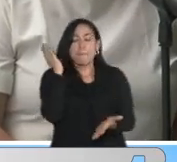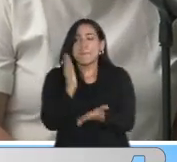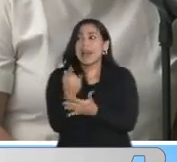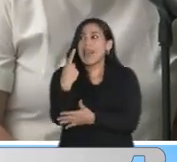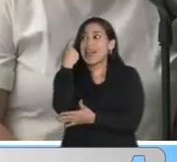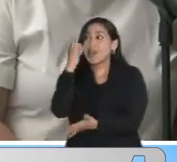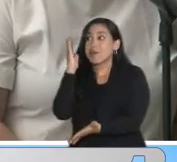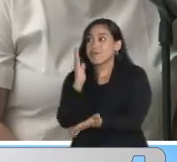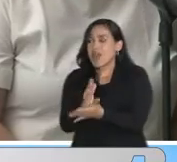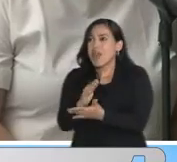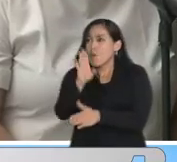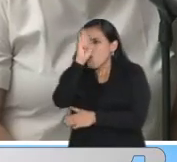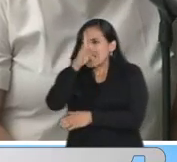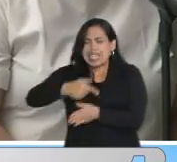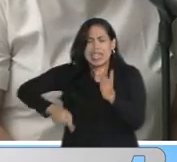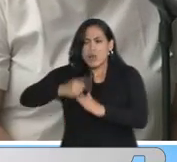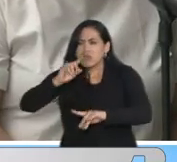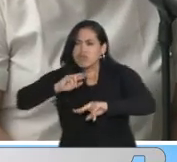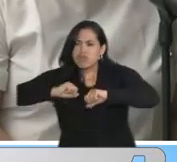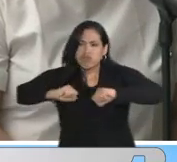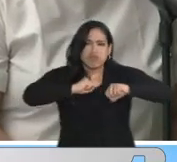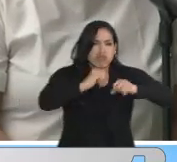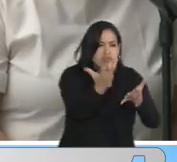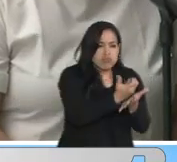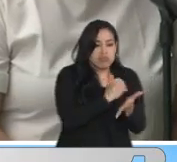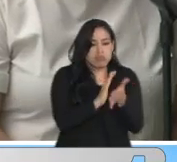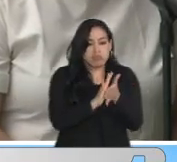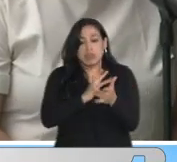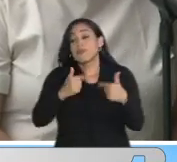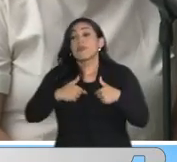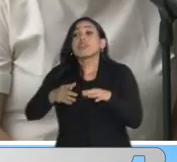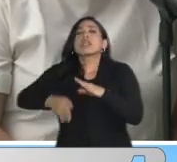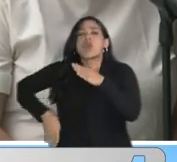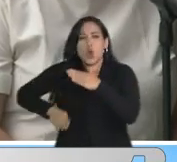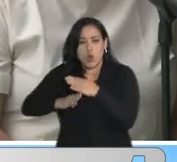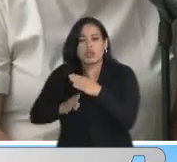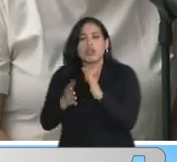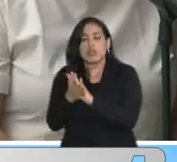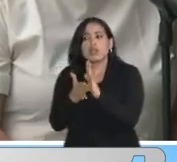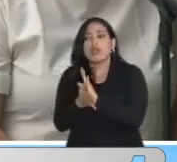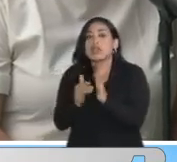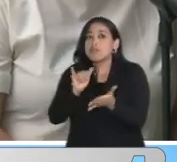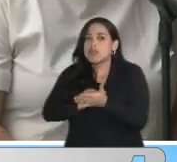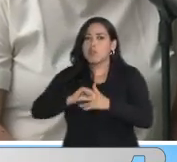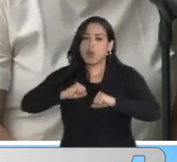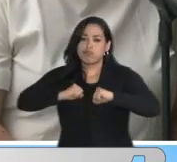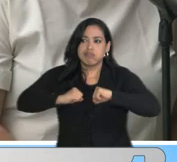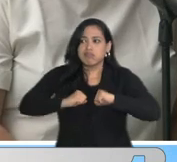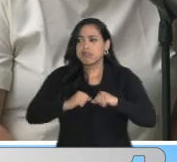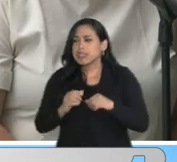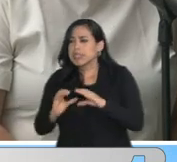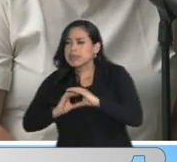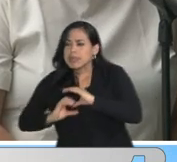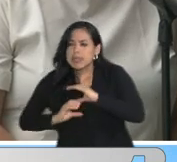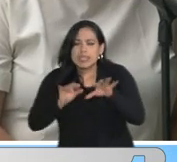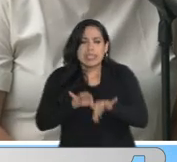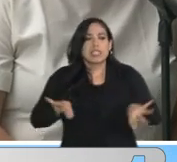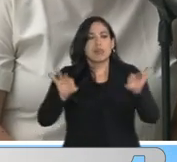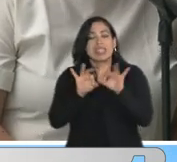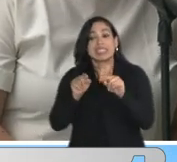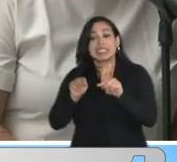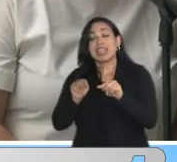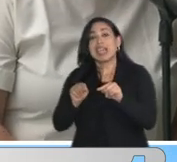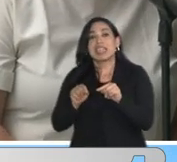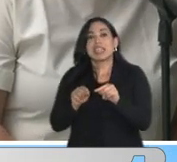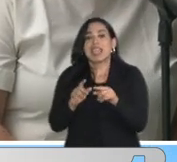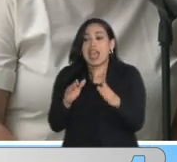del día de ayer. Esta comunicación va a seguir siendo así de manera activa y, por decirlo de